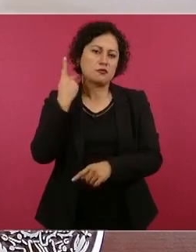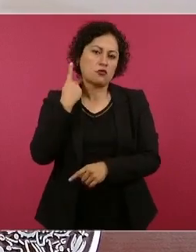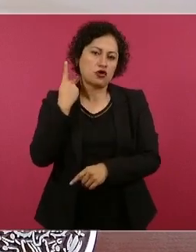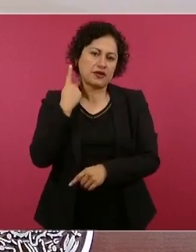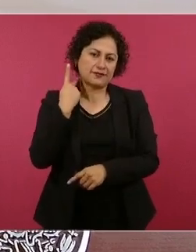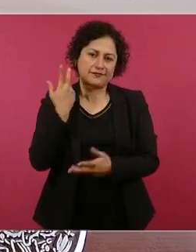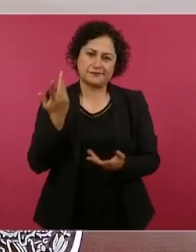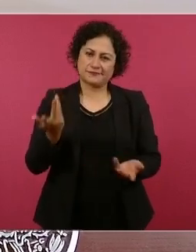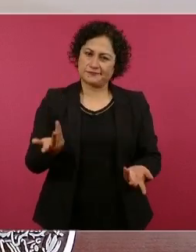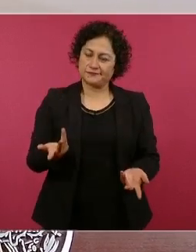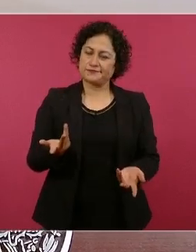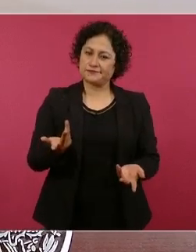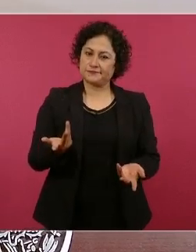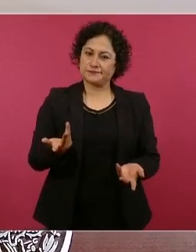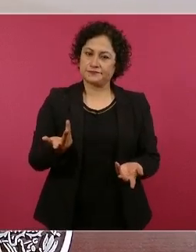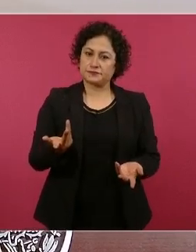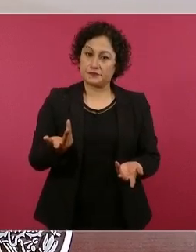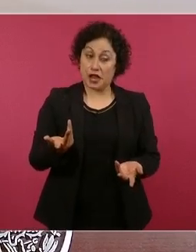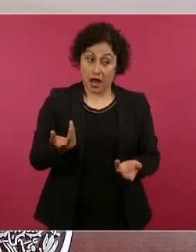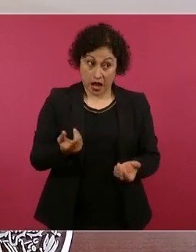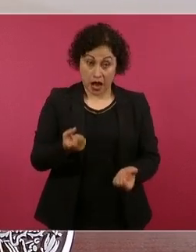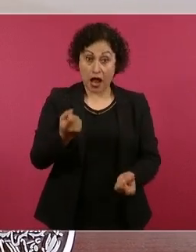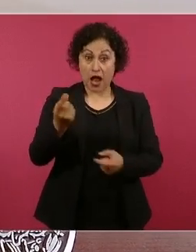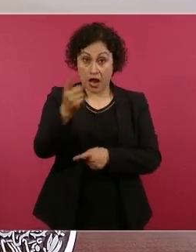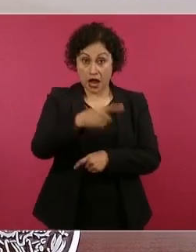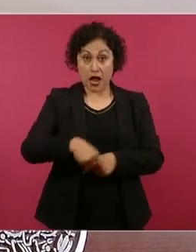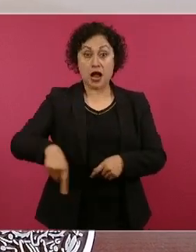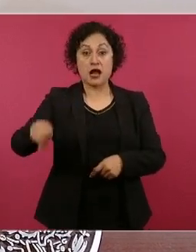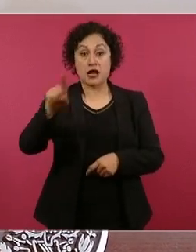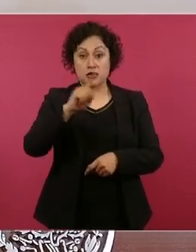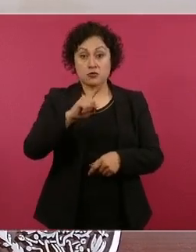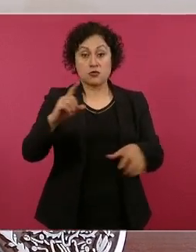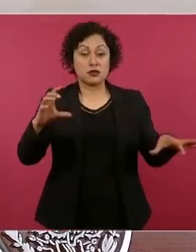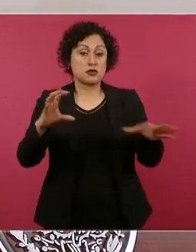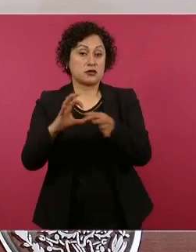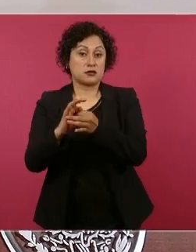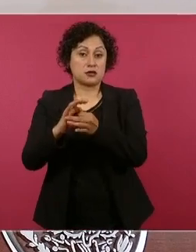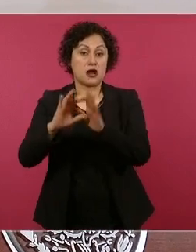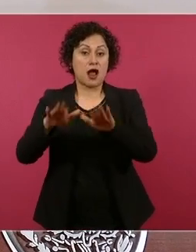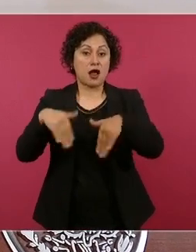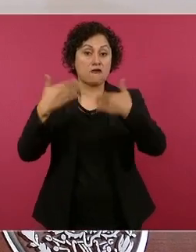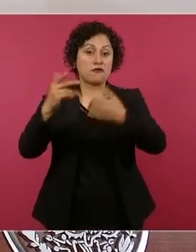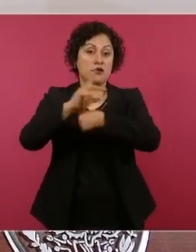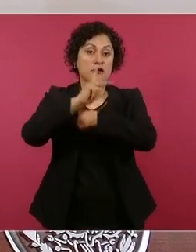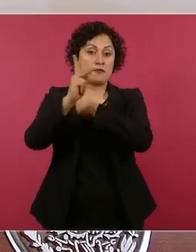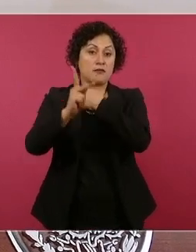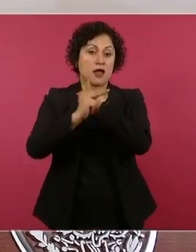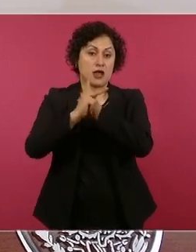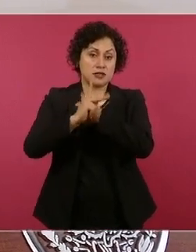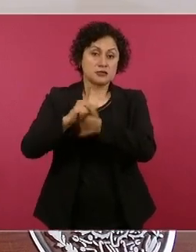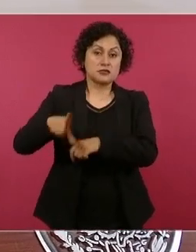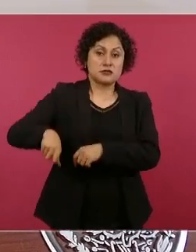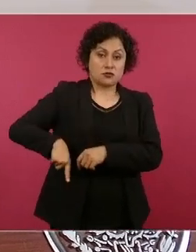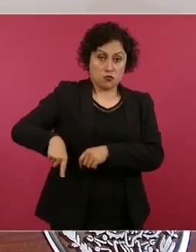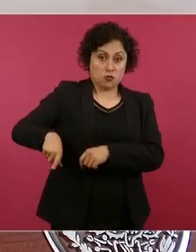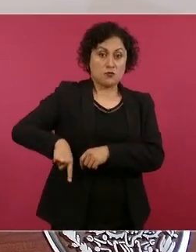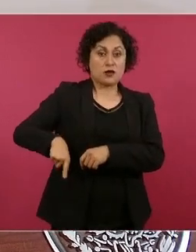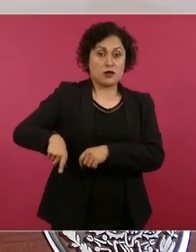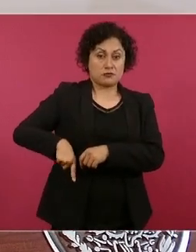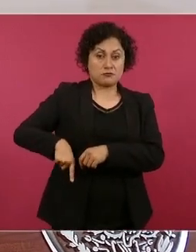incluso vinculación con gobiernos extranjeros que reciben dinero,